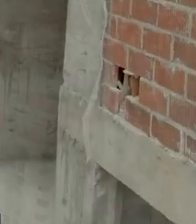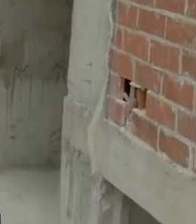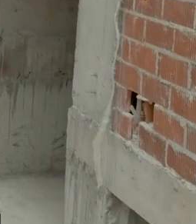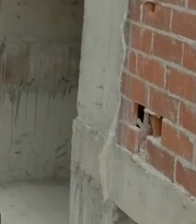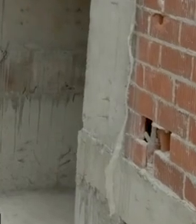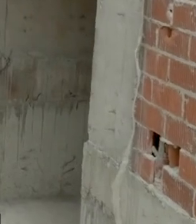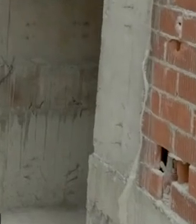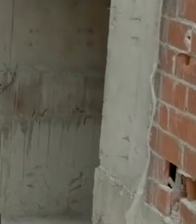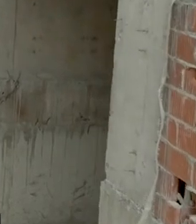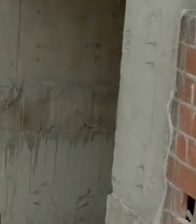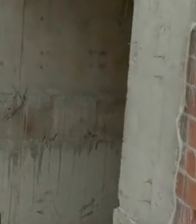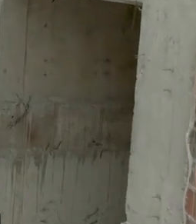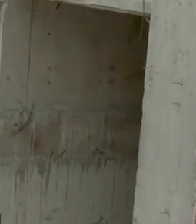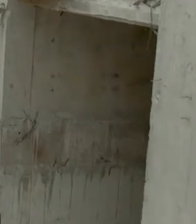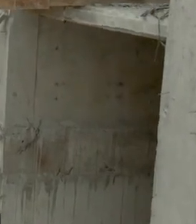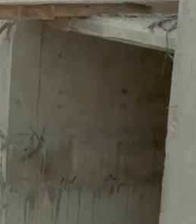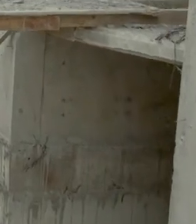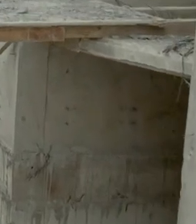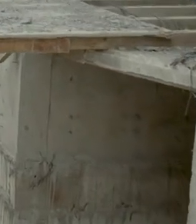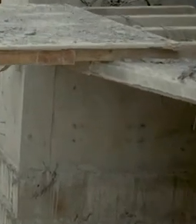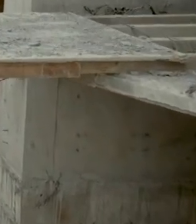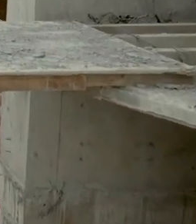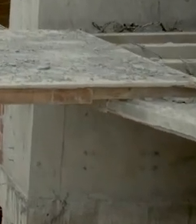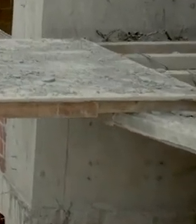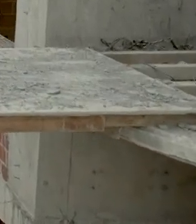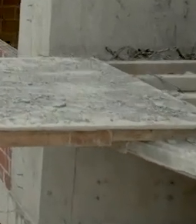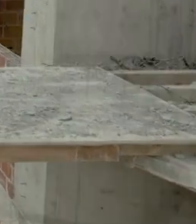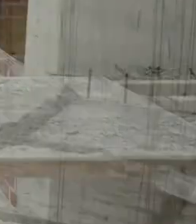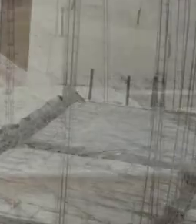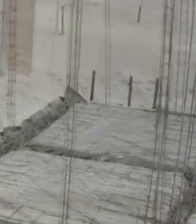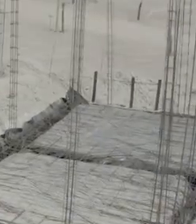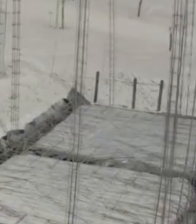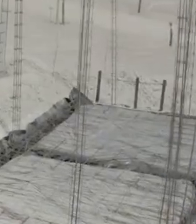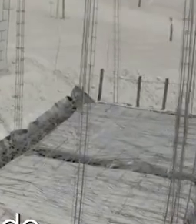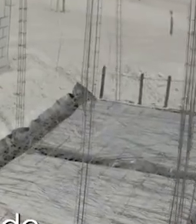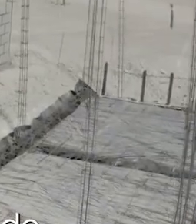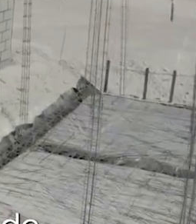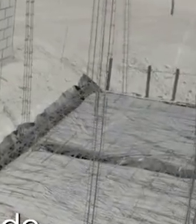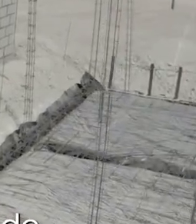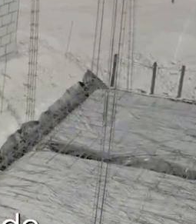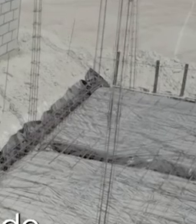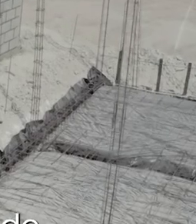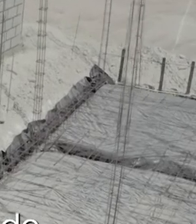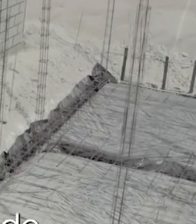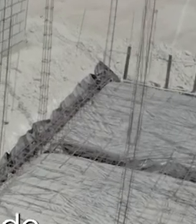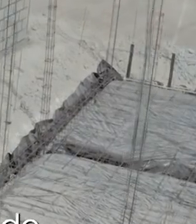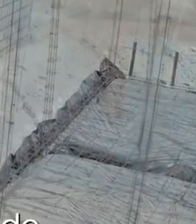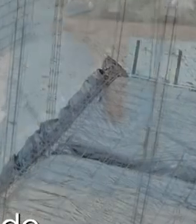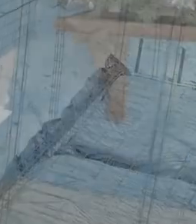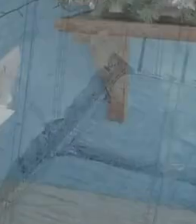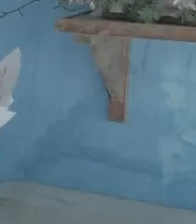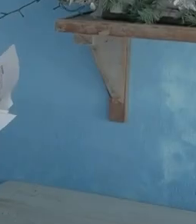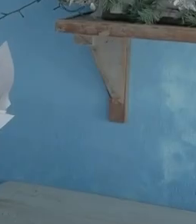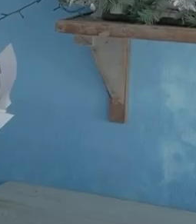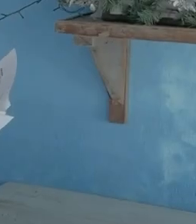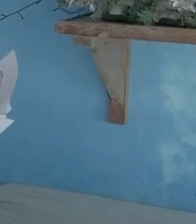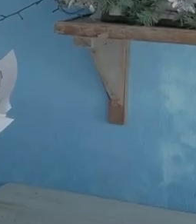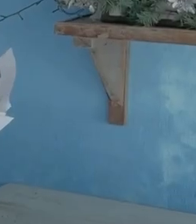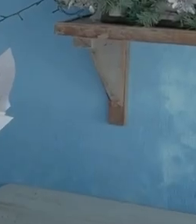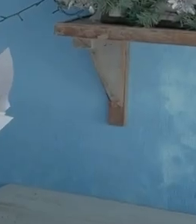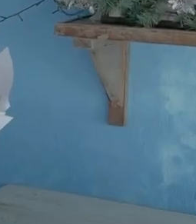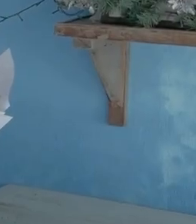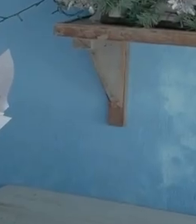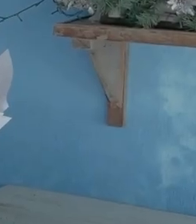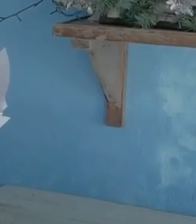y ampliar más de 450 mil viviendas en zonas prioritarias y regularizar a través de la entrega de